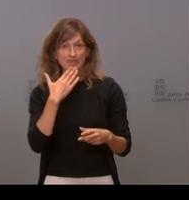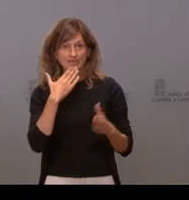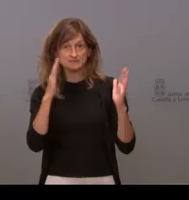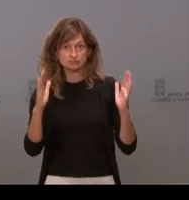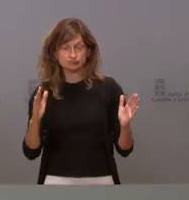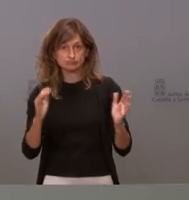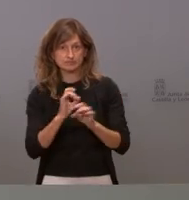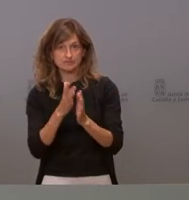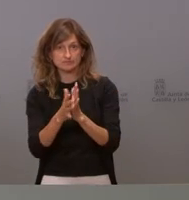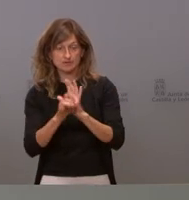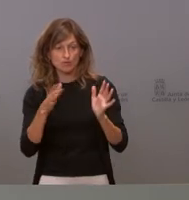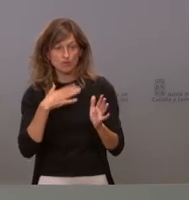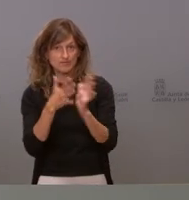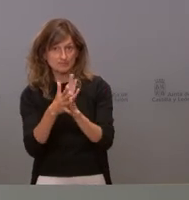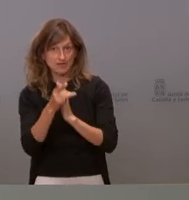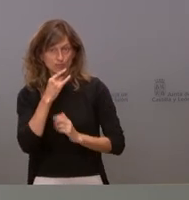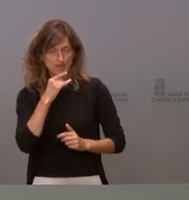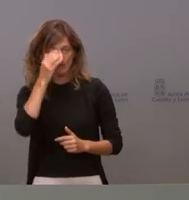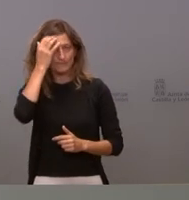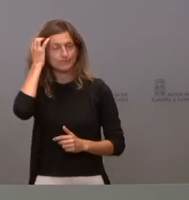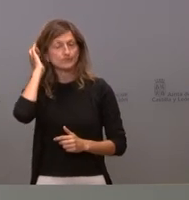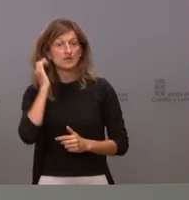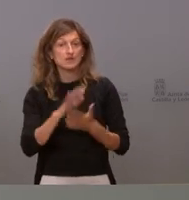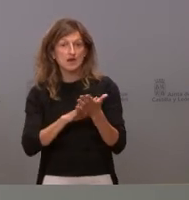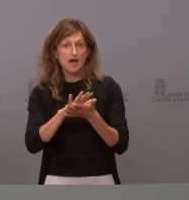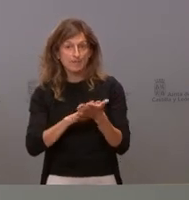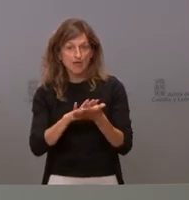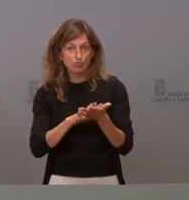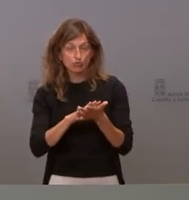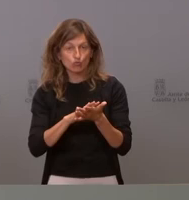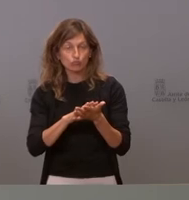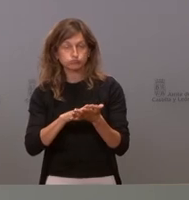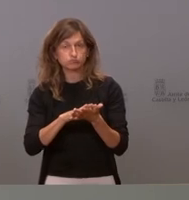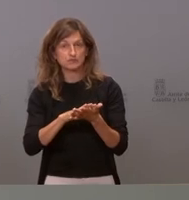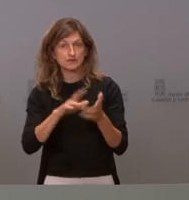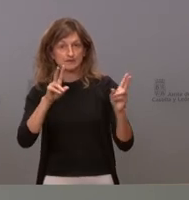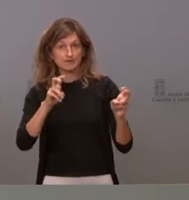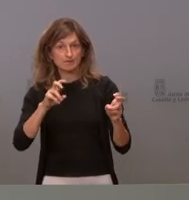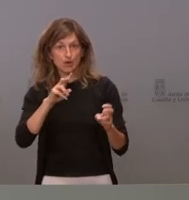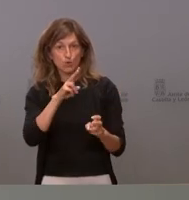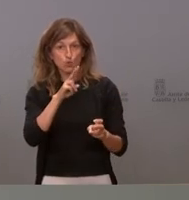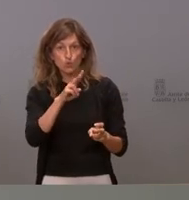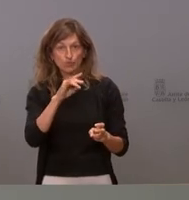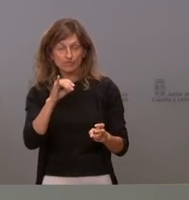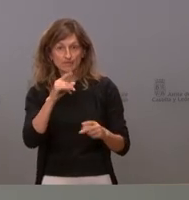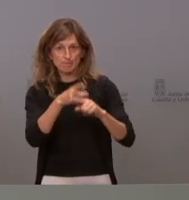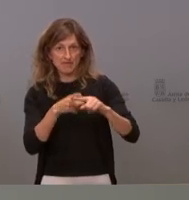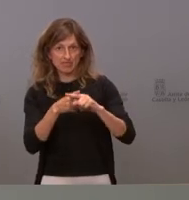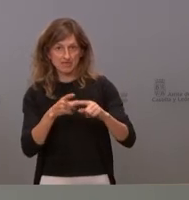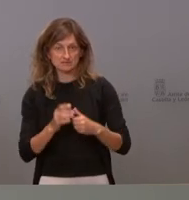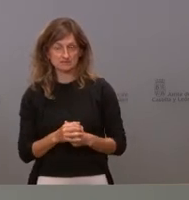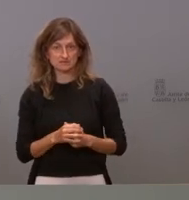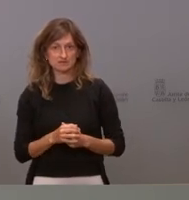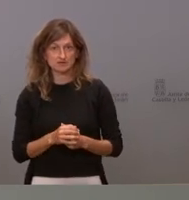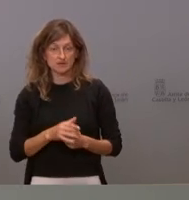a lo mejor lo he expresado mal pero de lo que he hablado cuando he hablado de los ingresados en la UCI ha sido de las medias la